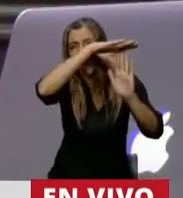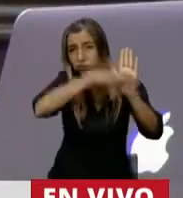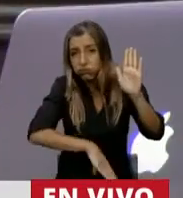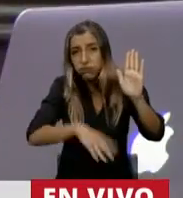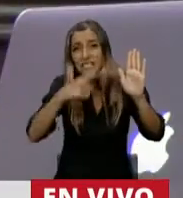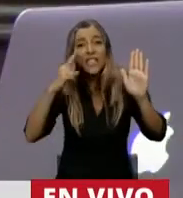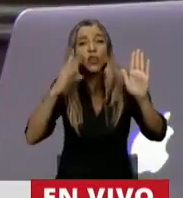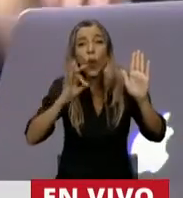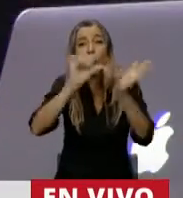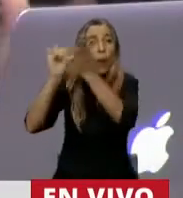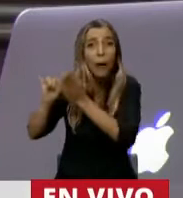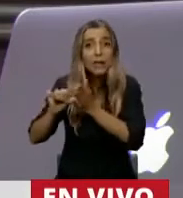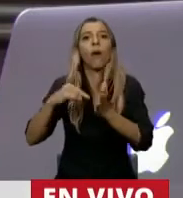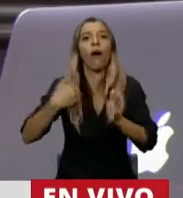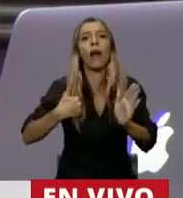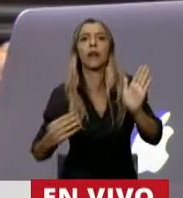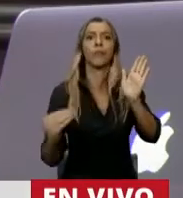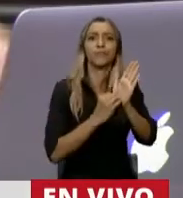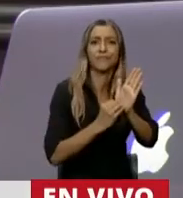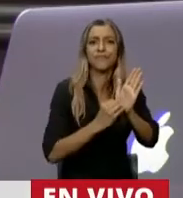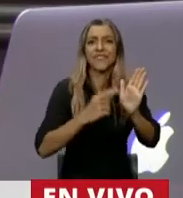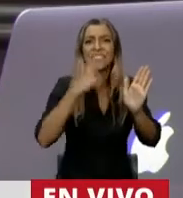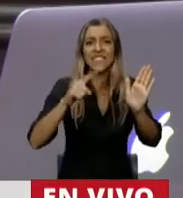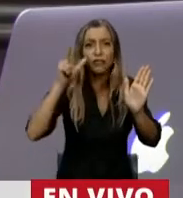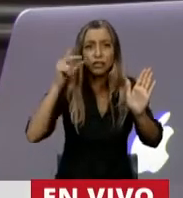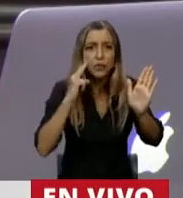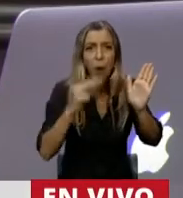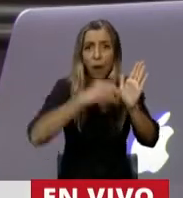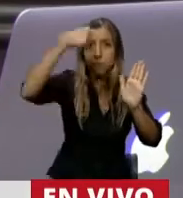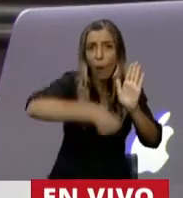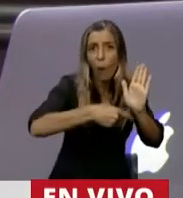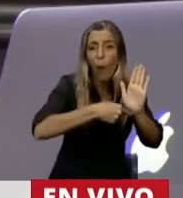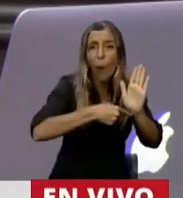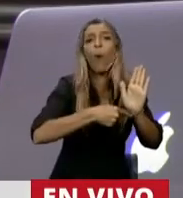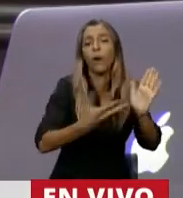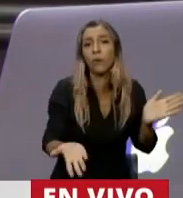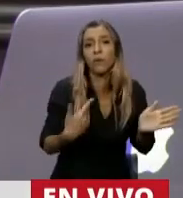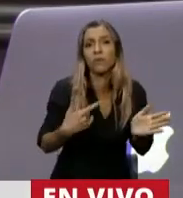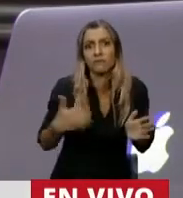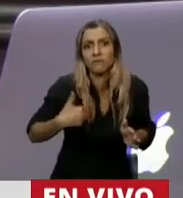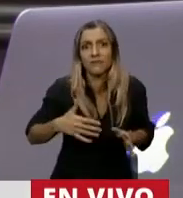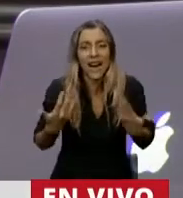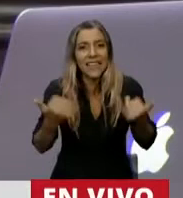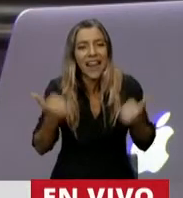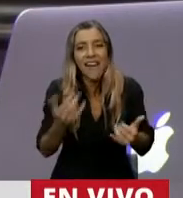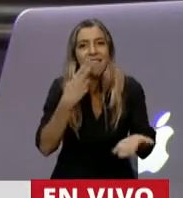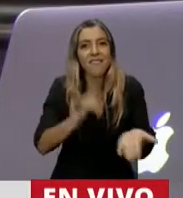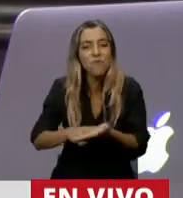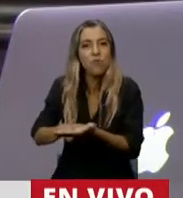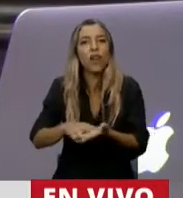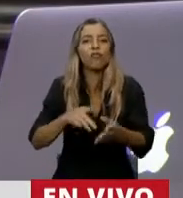190 países, al fondo de la tabla, Latinoamérica tiene una carga impositiva promedio del 47%.